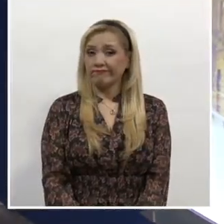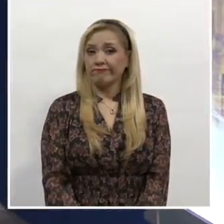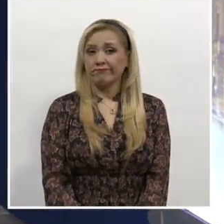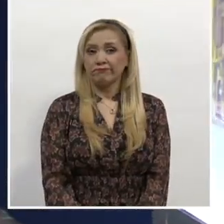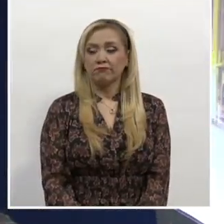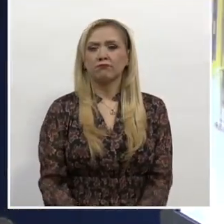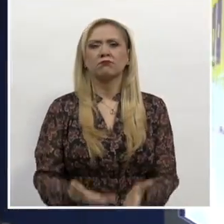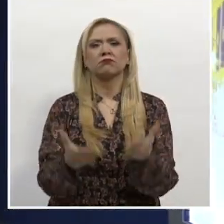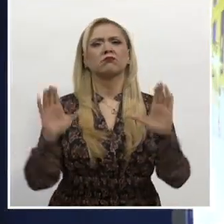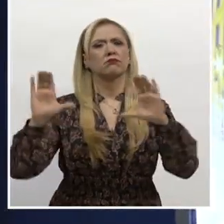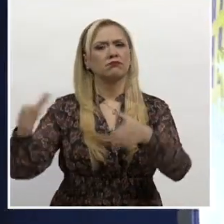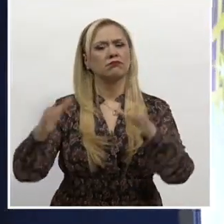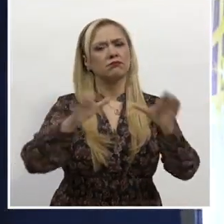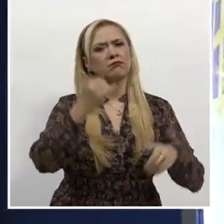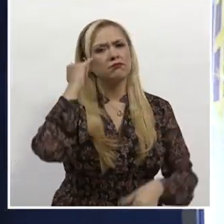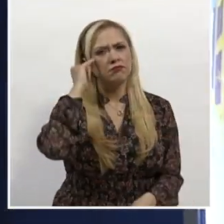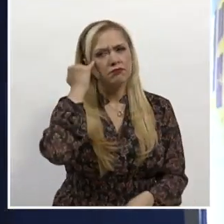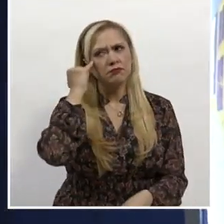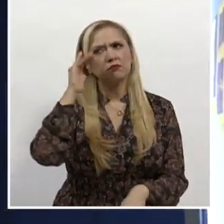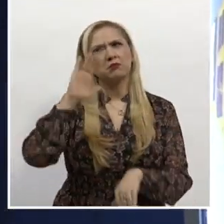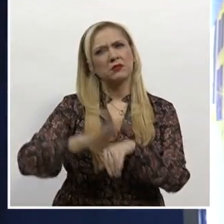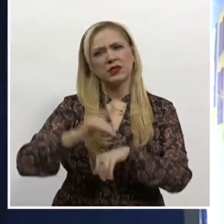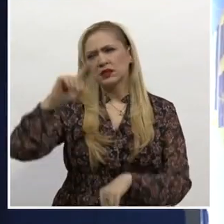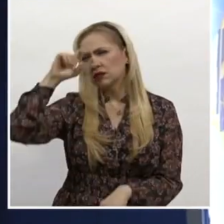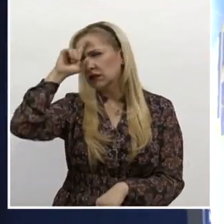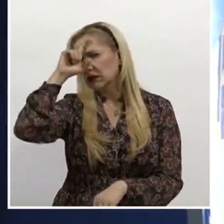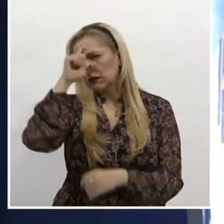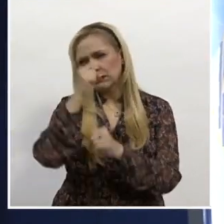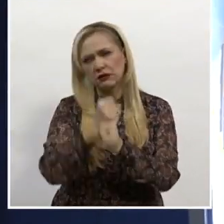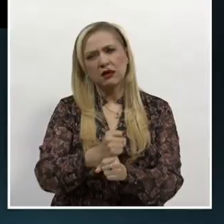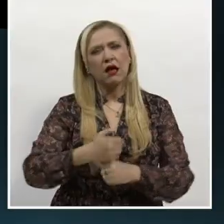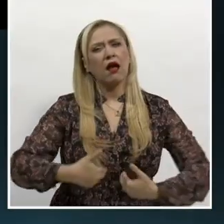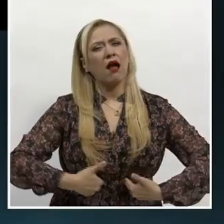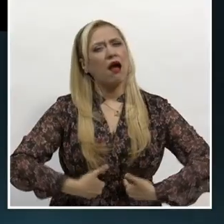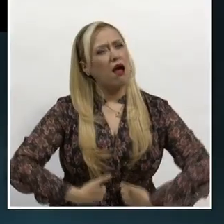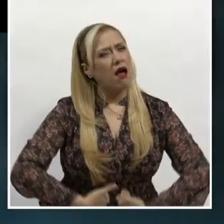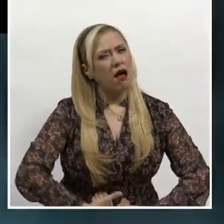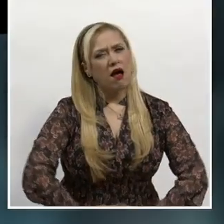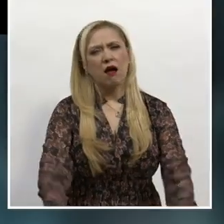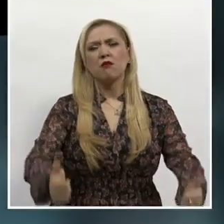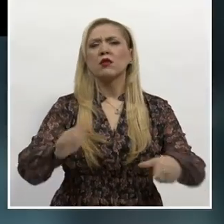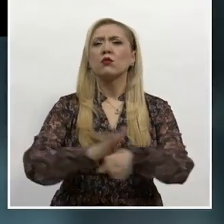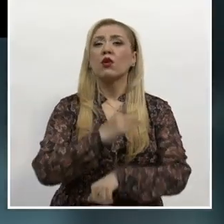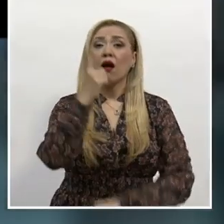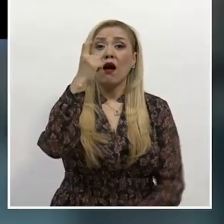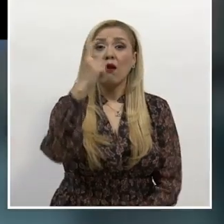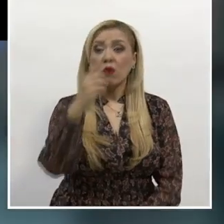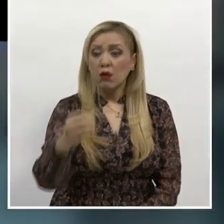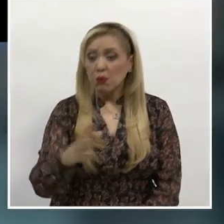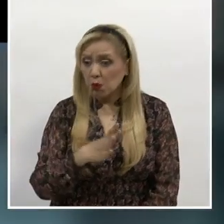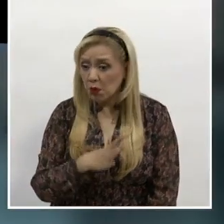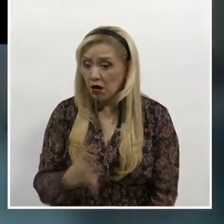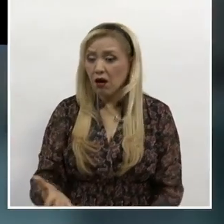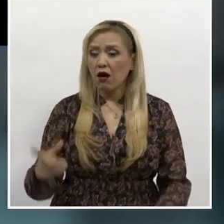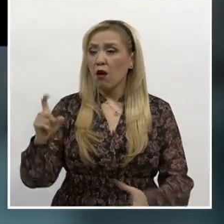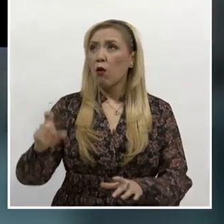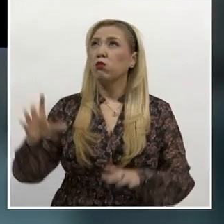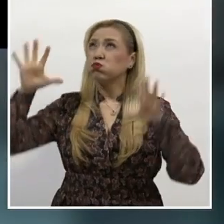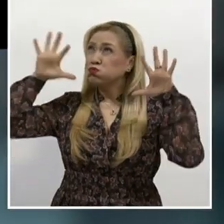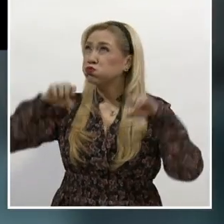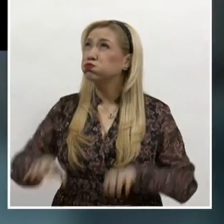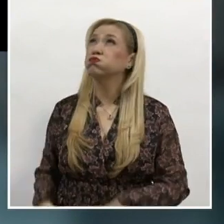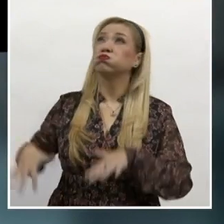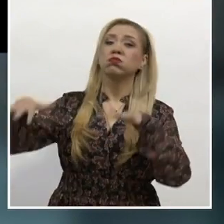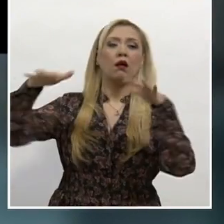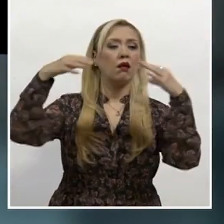Las comunidades indígenas son las más vulnerables a padecer hambre debido a los efectos del cambio climático, advirtió el Programa Mundial de Alimentos